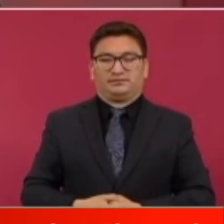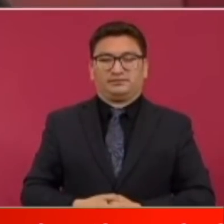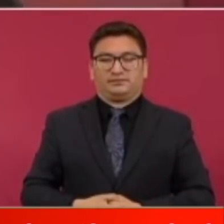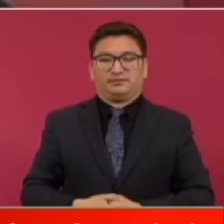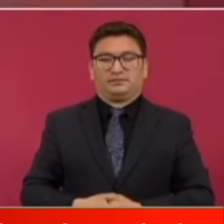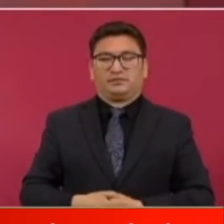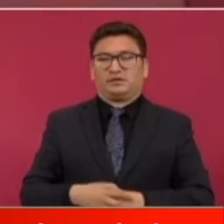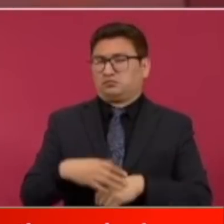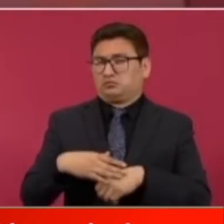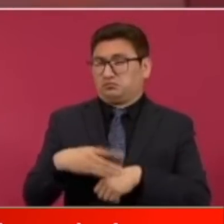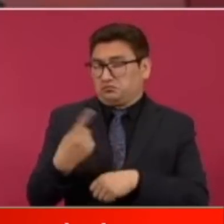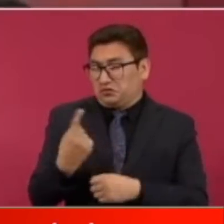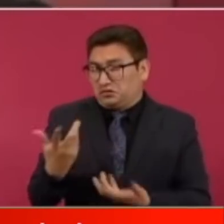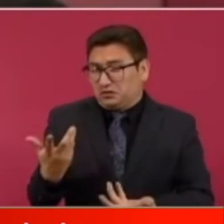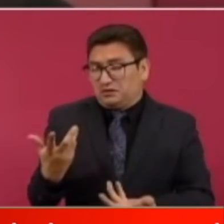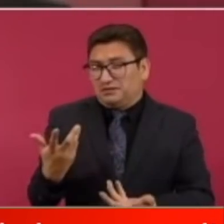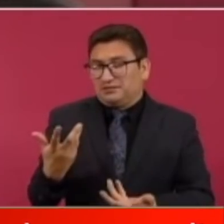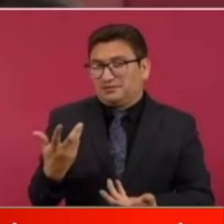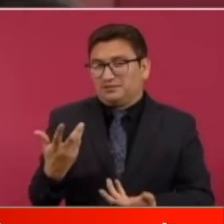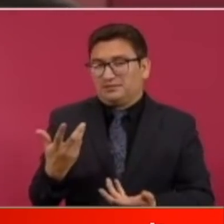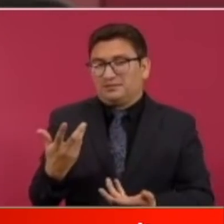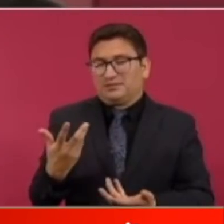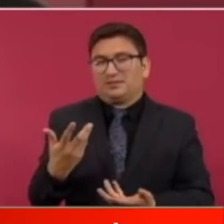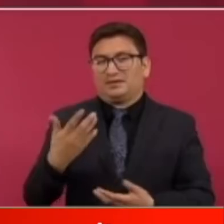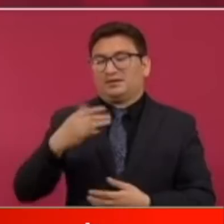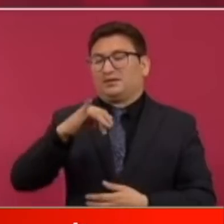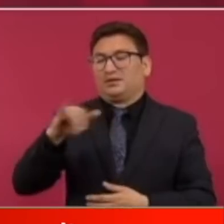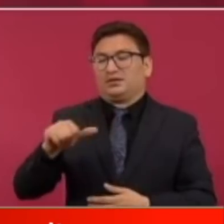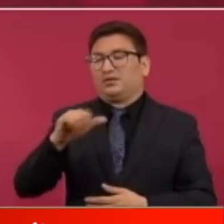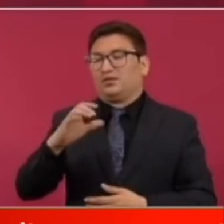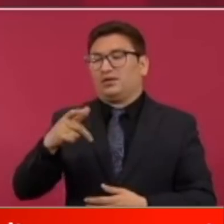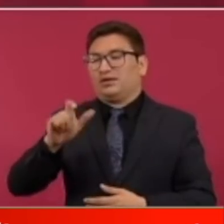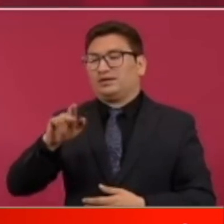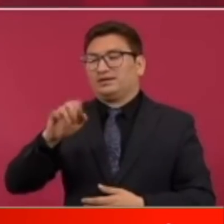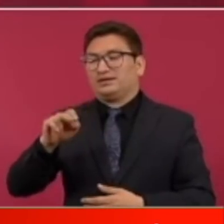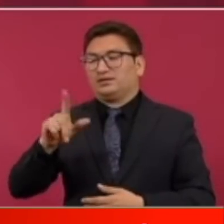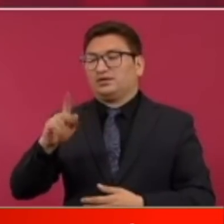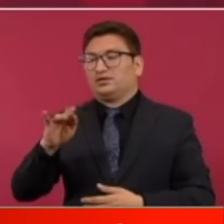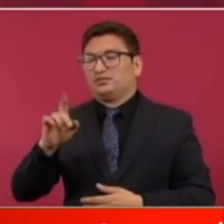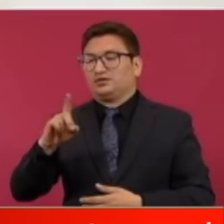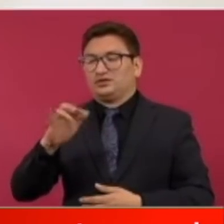porque como diría Joaquín López Órico la nota es la nota